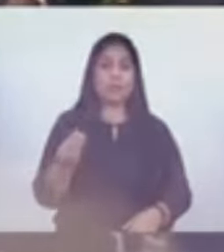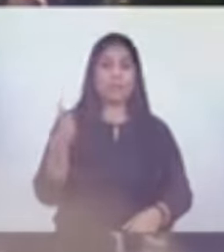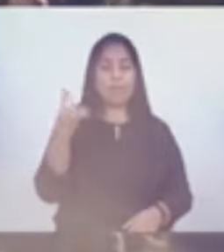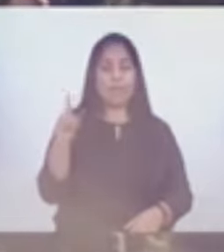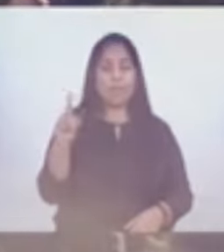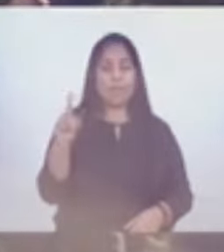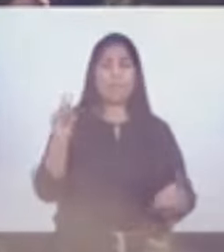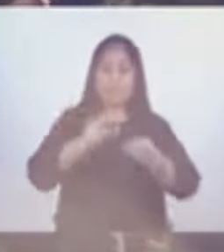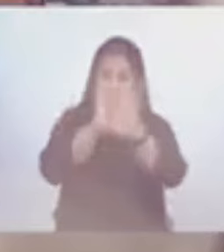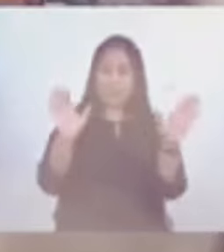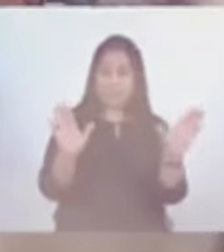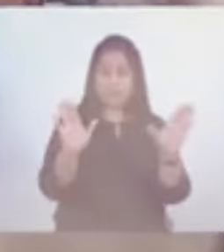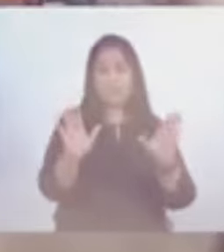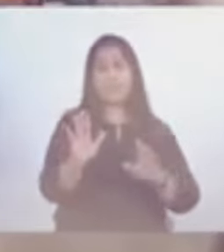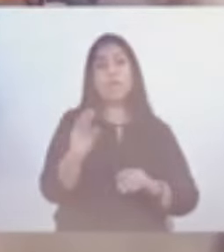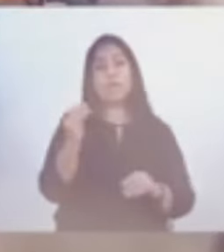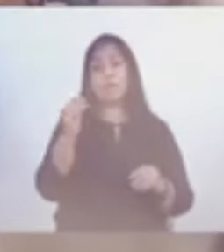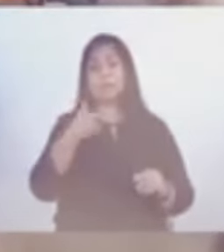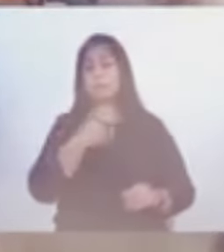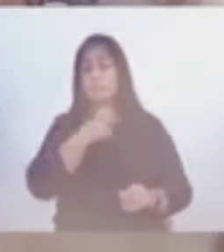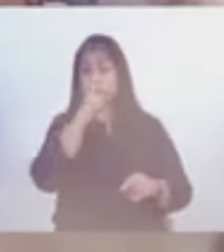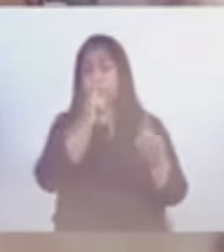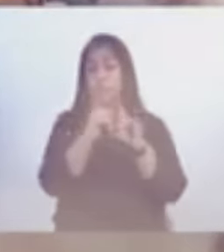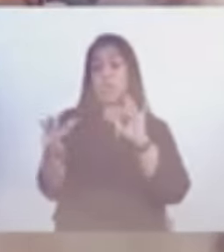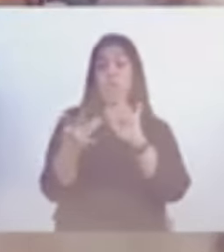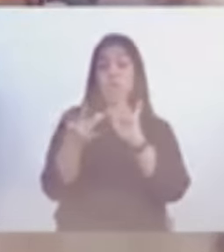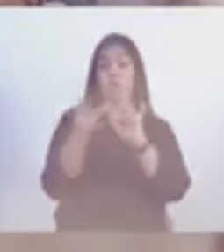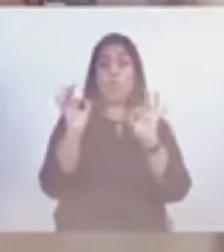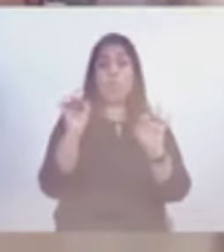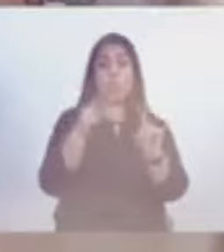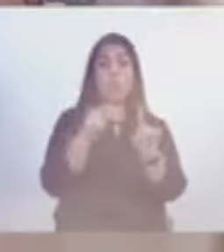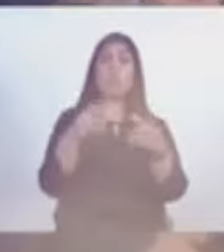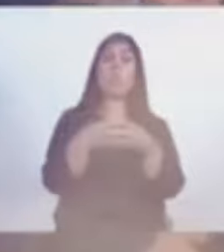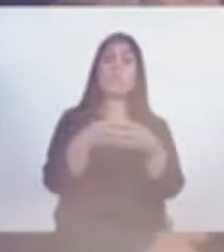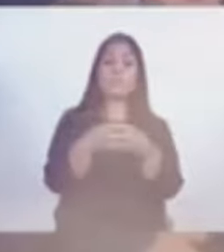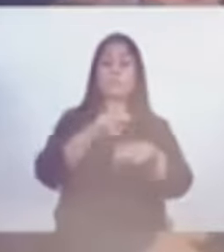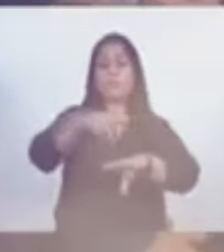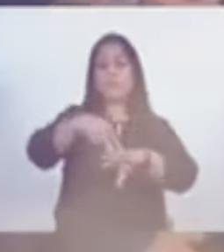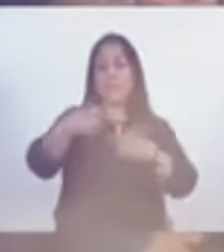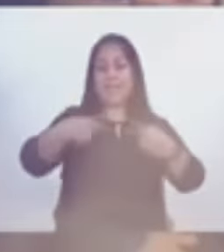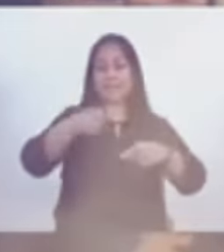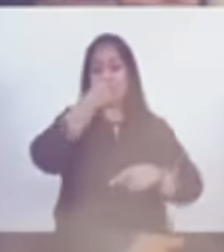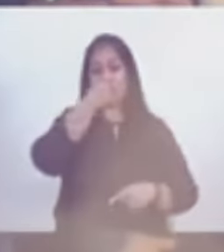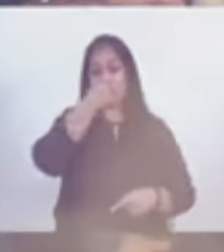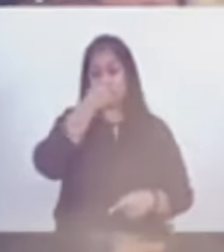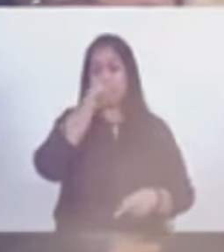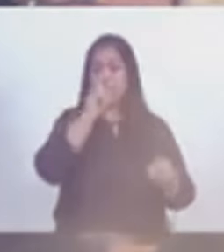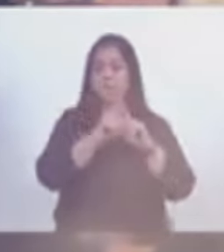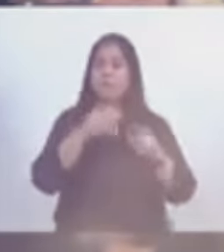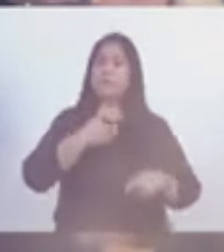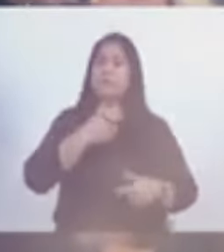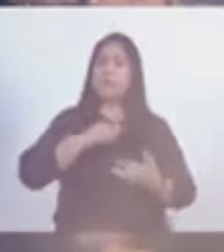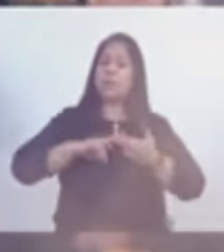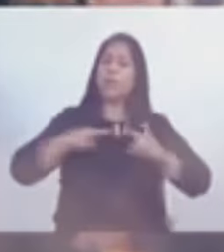transparencia que están en contacto directo con la Comisión Nacional Anticorrupción, y que constituyen una red,